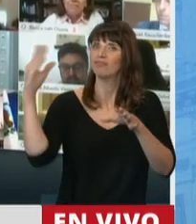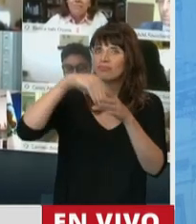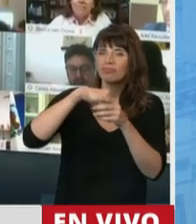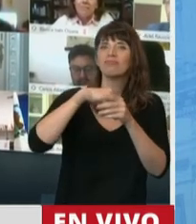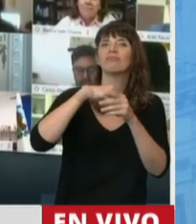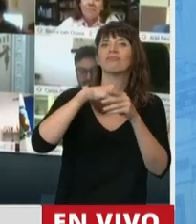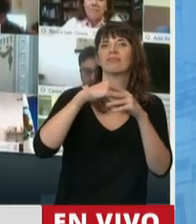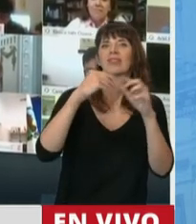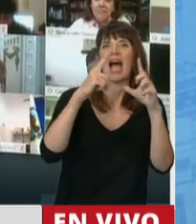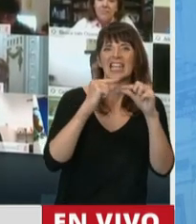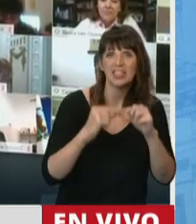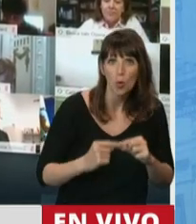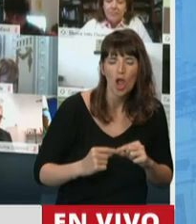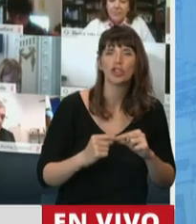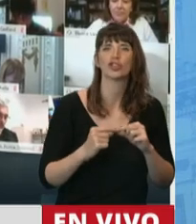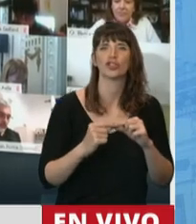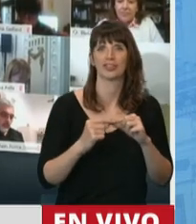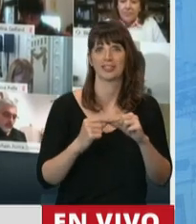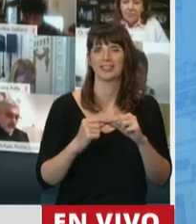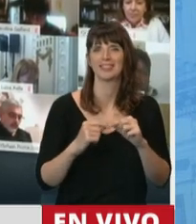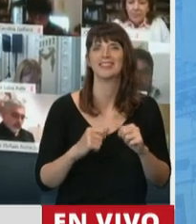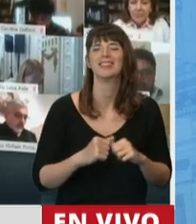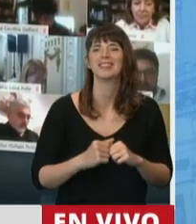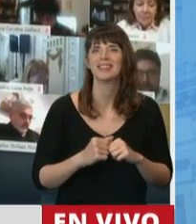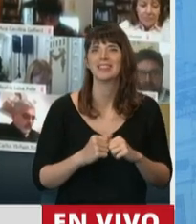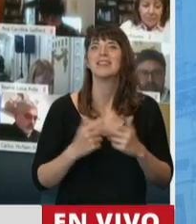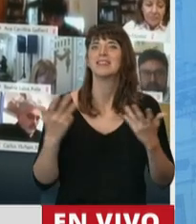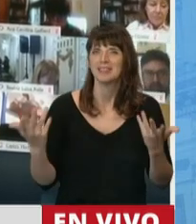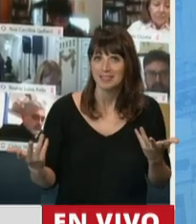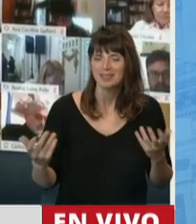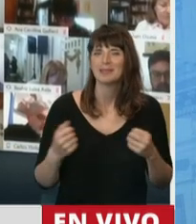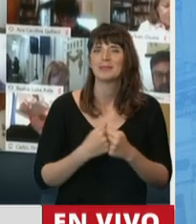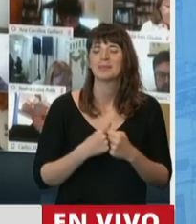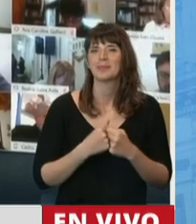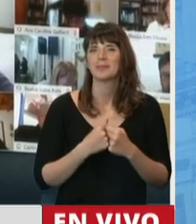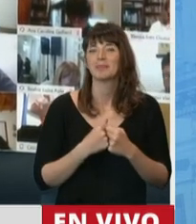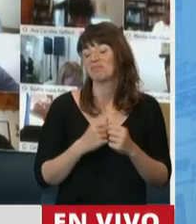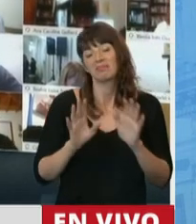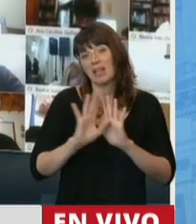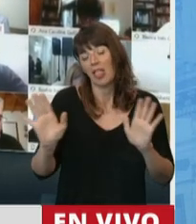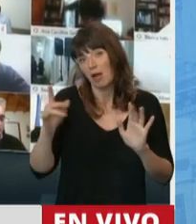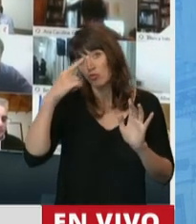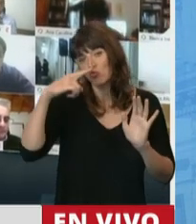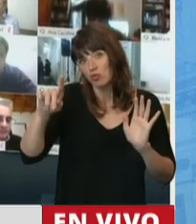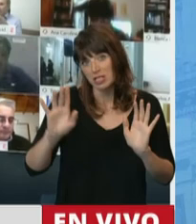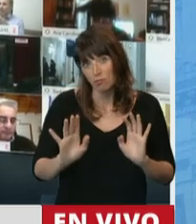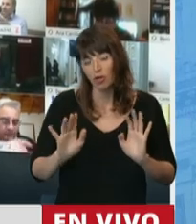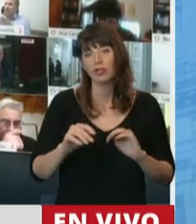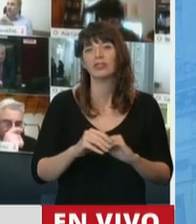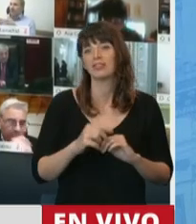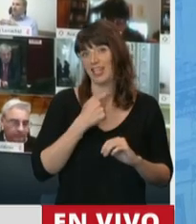Diputado, si puede ir redondeando, por favor. Así que nada más que finalizar con eso y